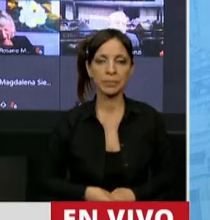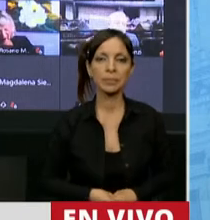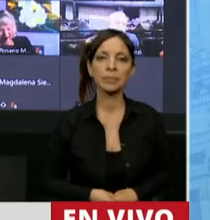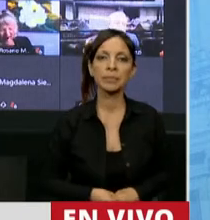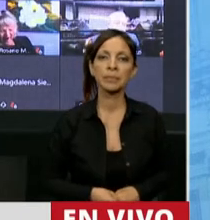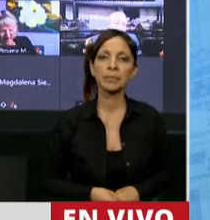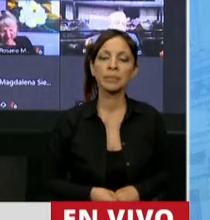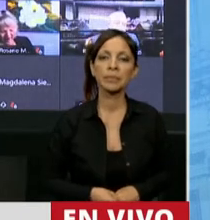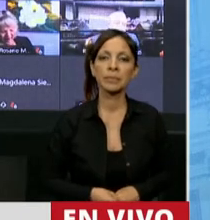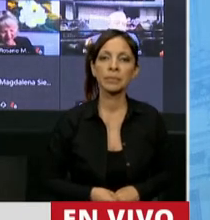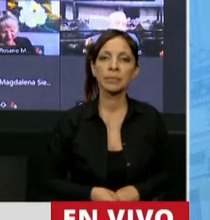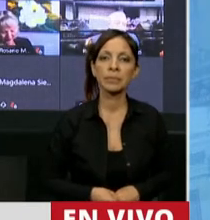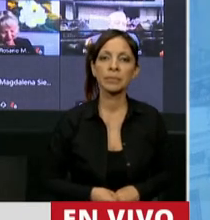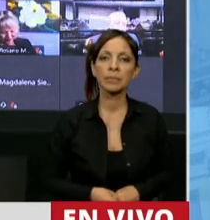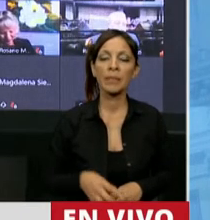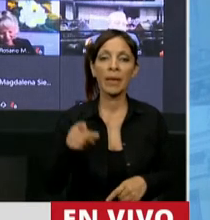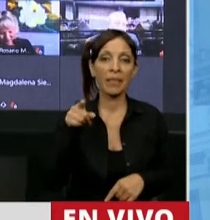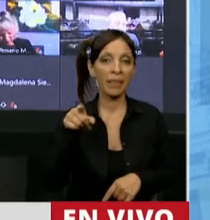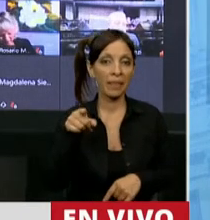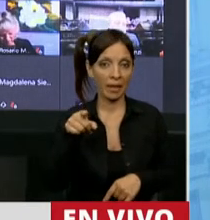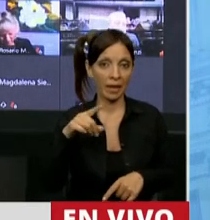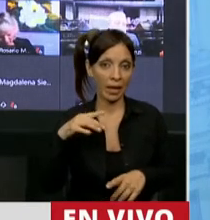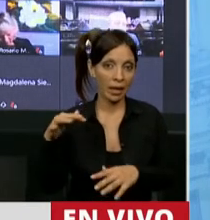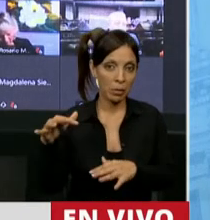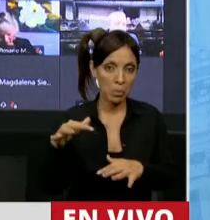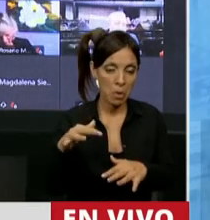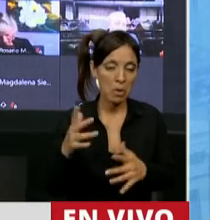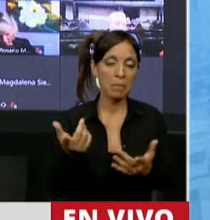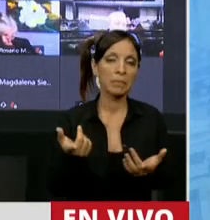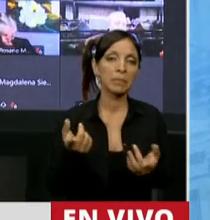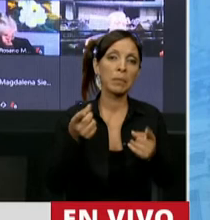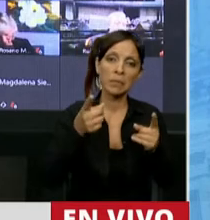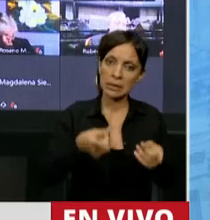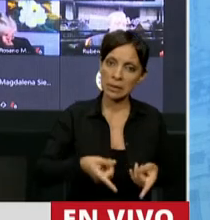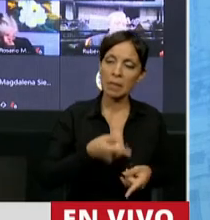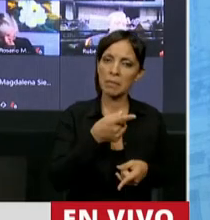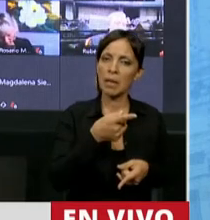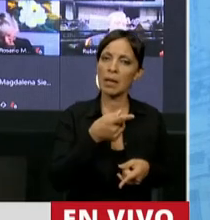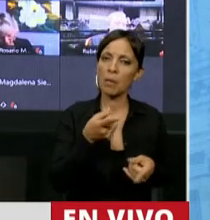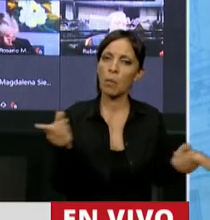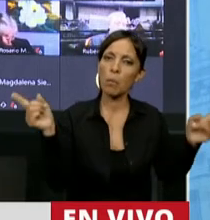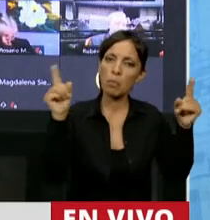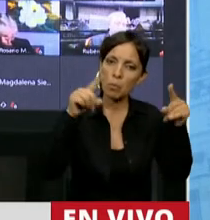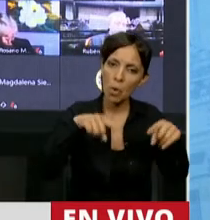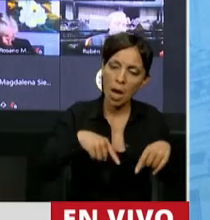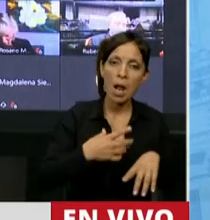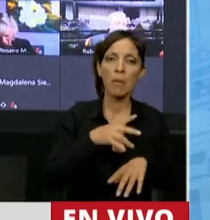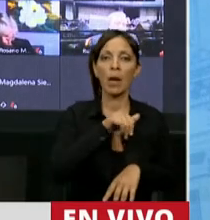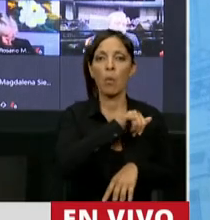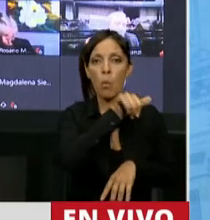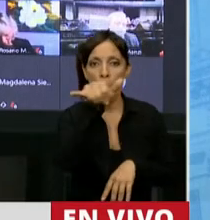Y en ese sentido, y a partir de que se habilitaron nuevamente los vuelos,